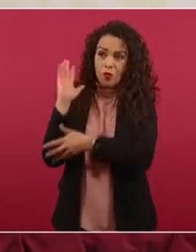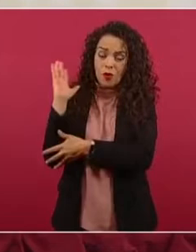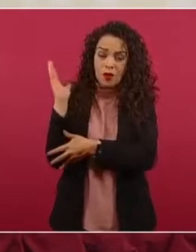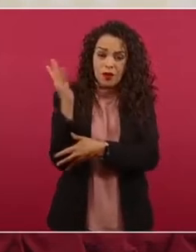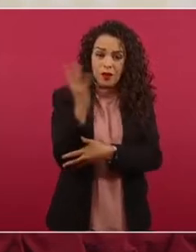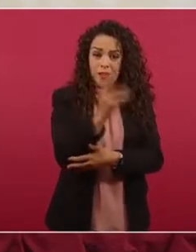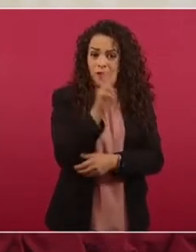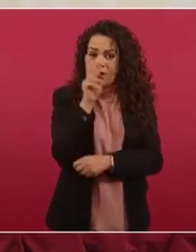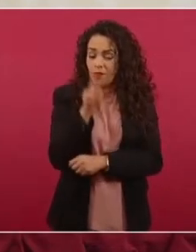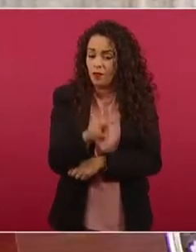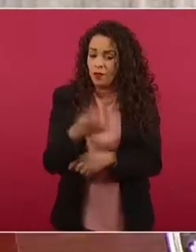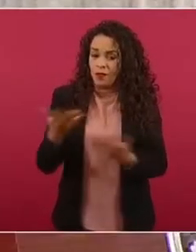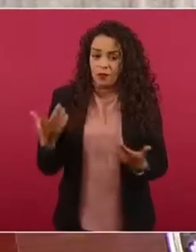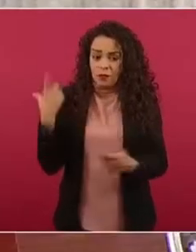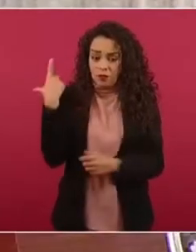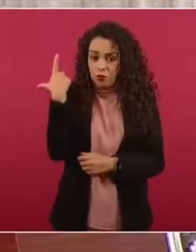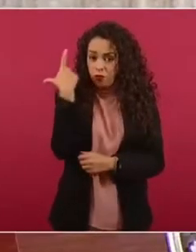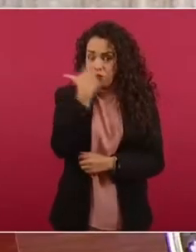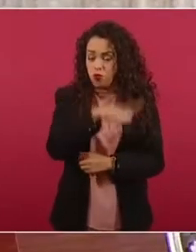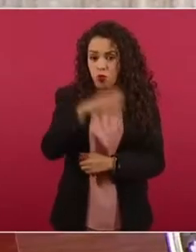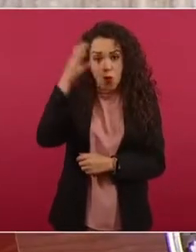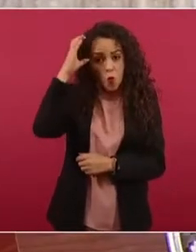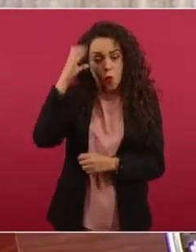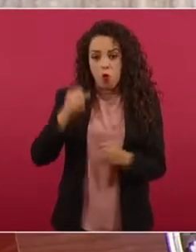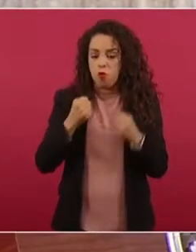Catástrofe ecológica.